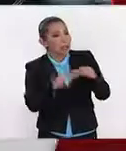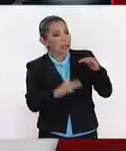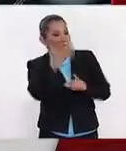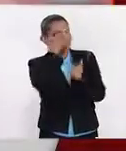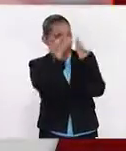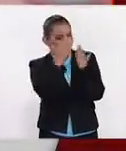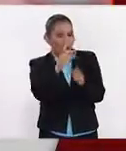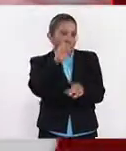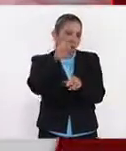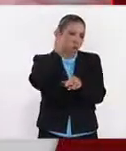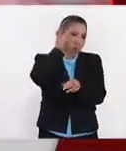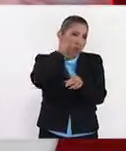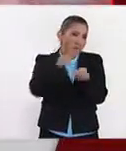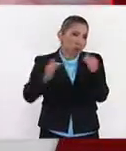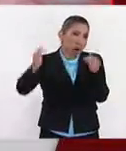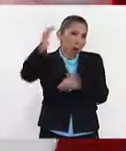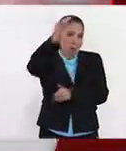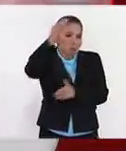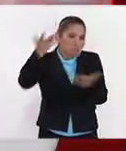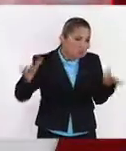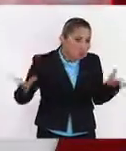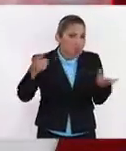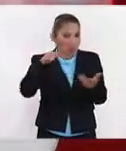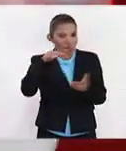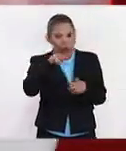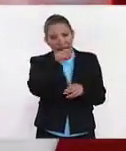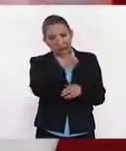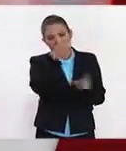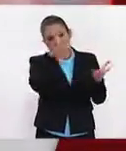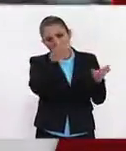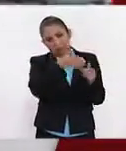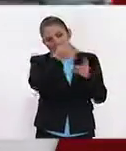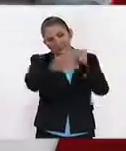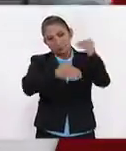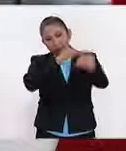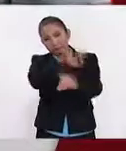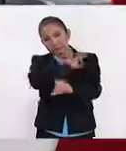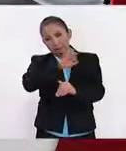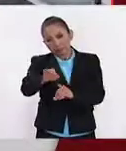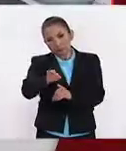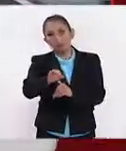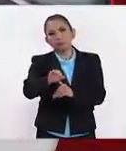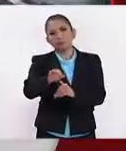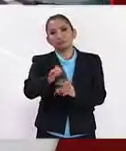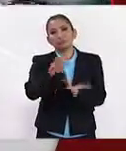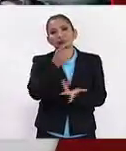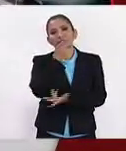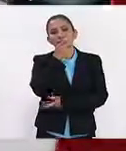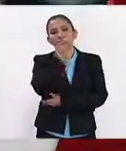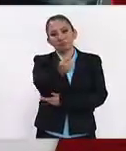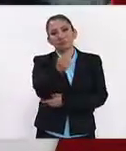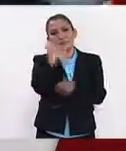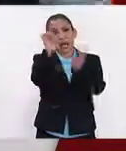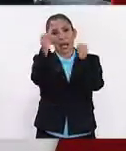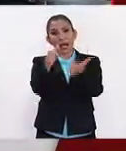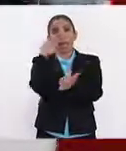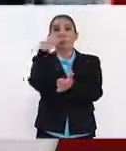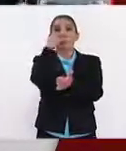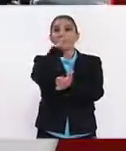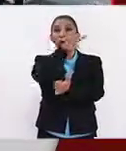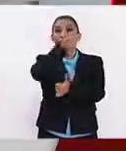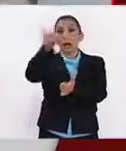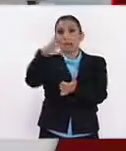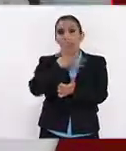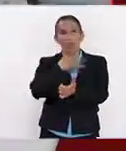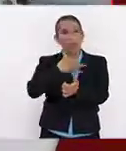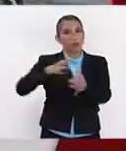a los doctorados. En fin, me parece que en ese sentido sí podemos decir que el artista visual actualmente